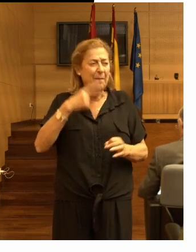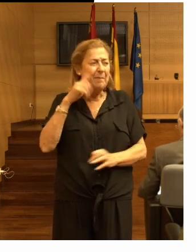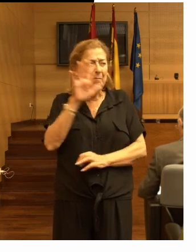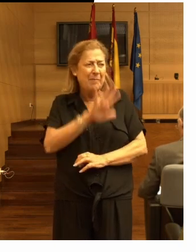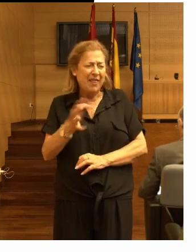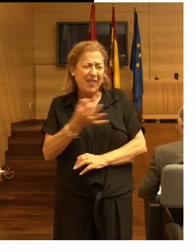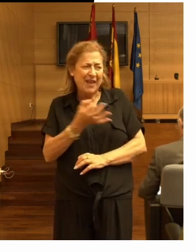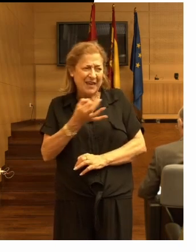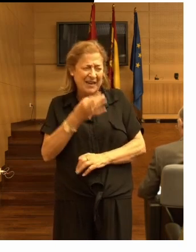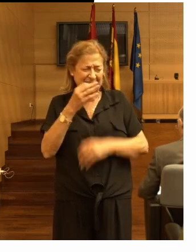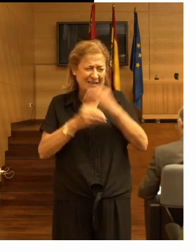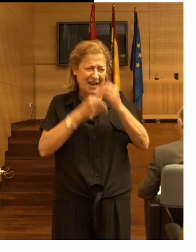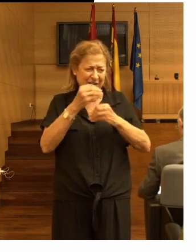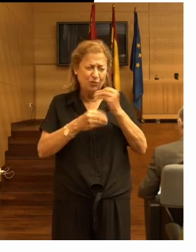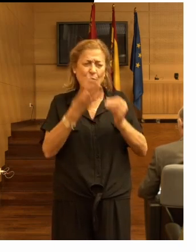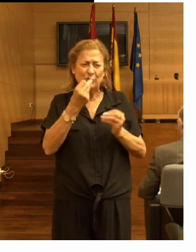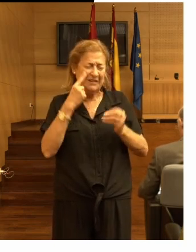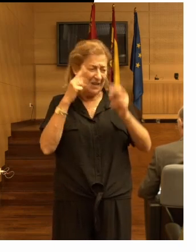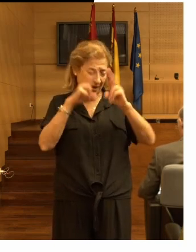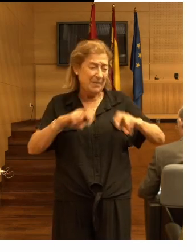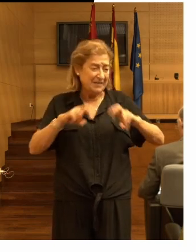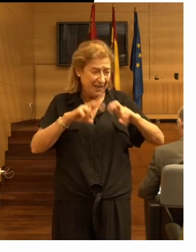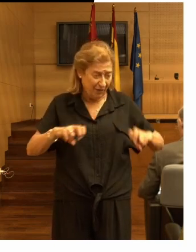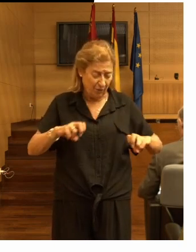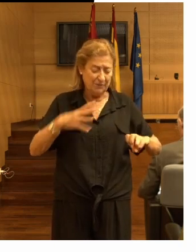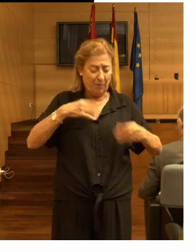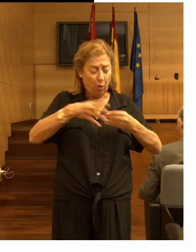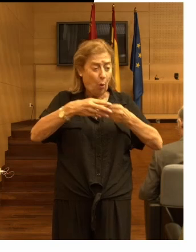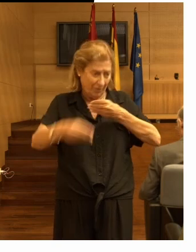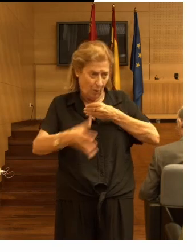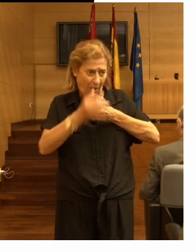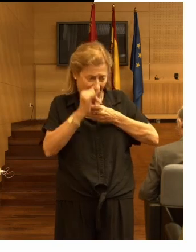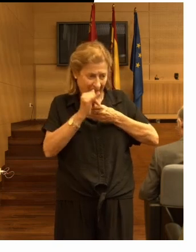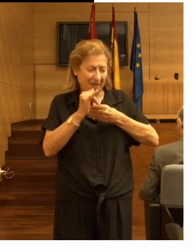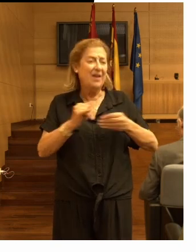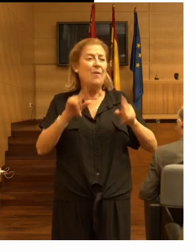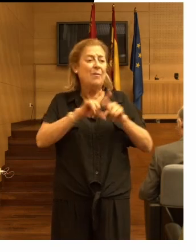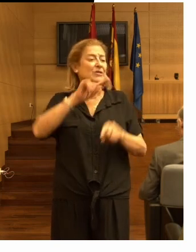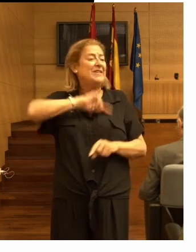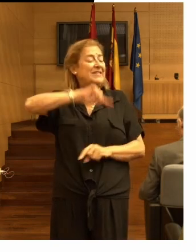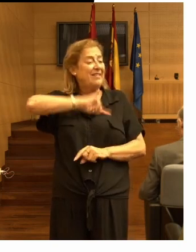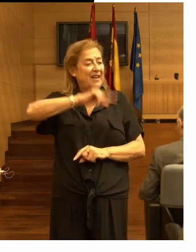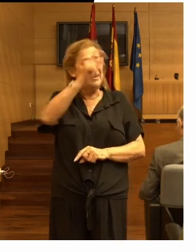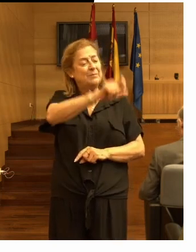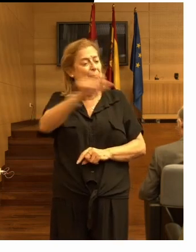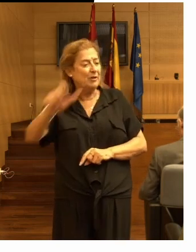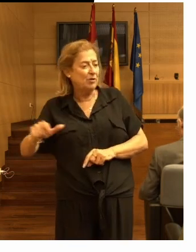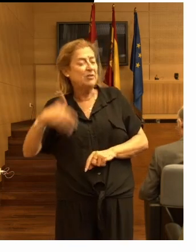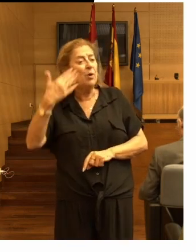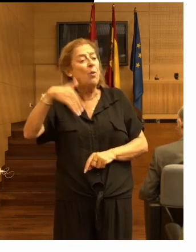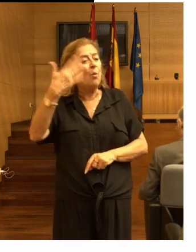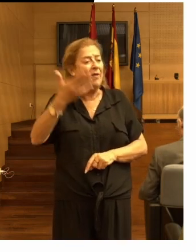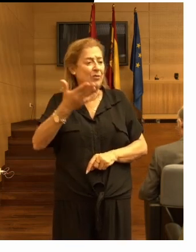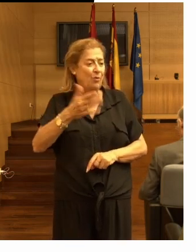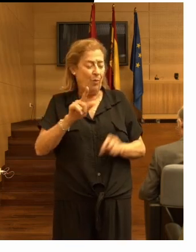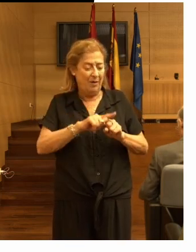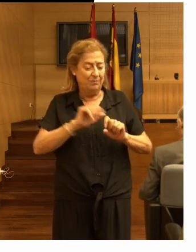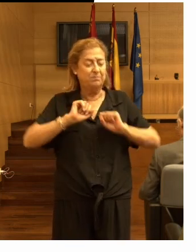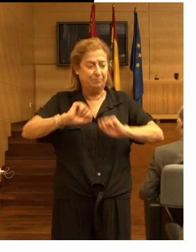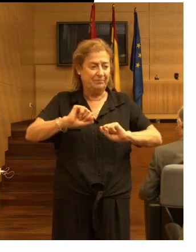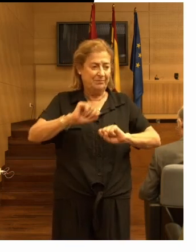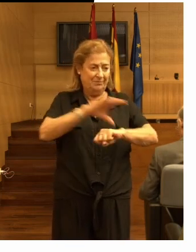se han hecho muchas investigaciones que han documentado cómo se sienten las personas cuando se las contiene